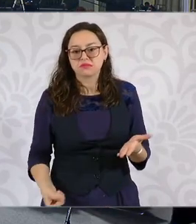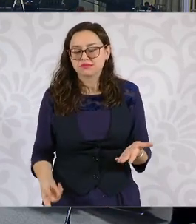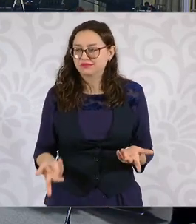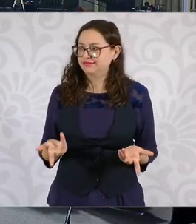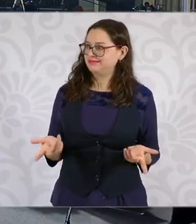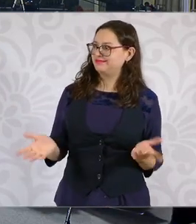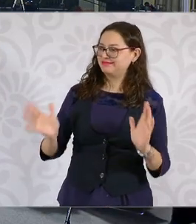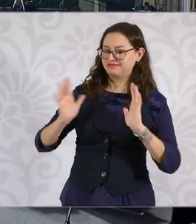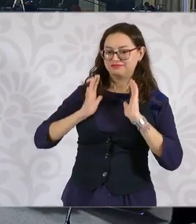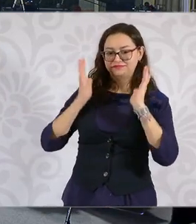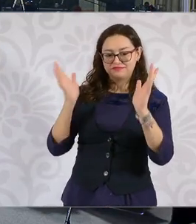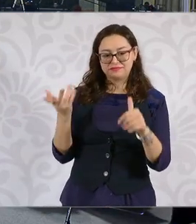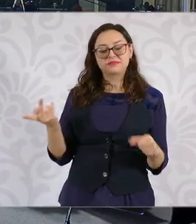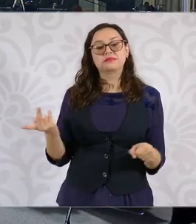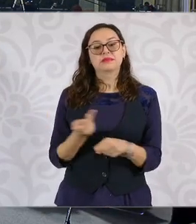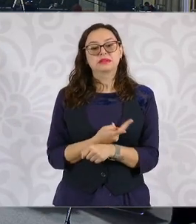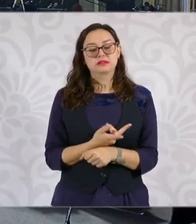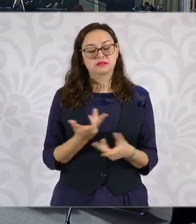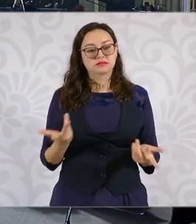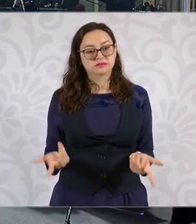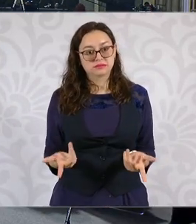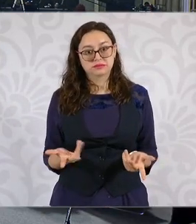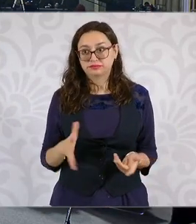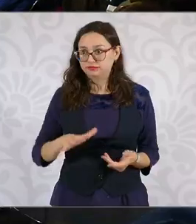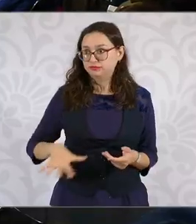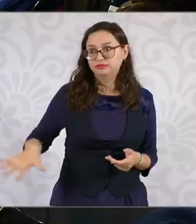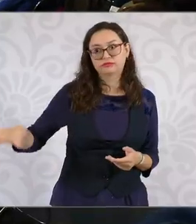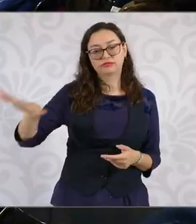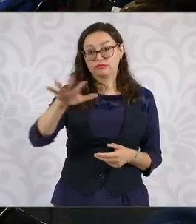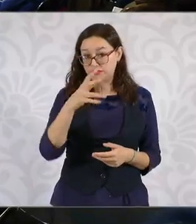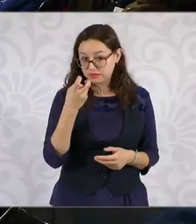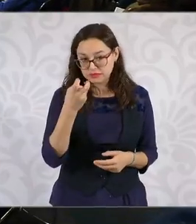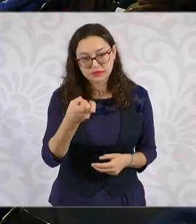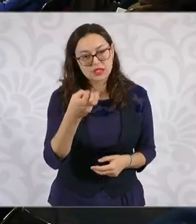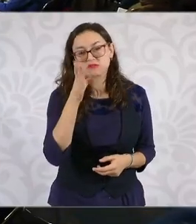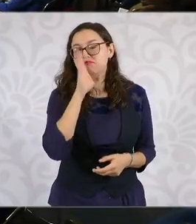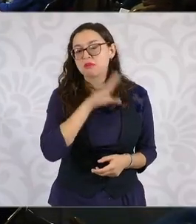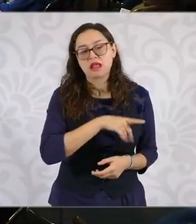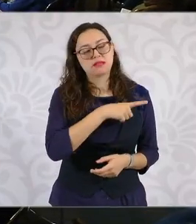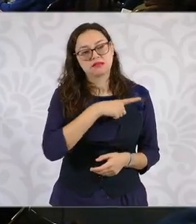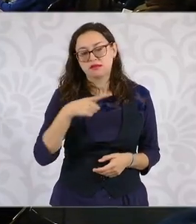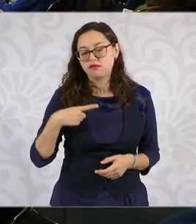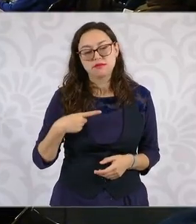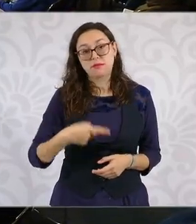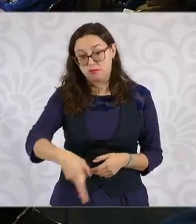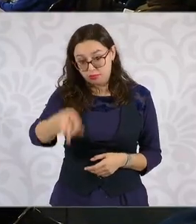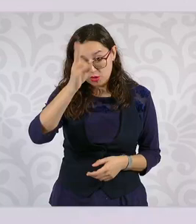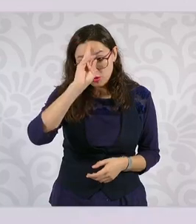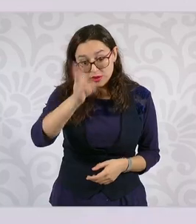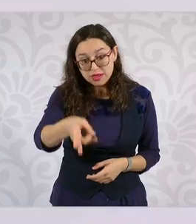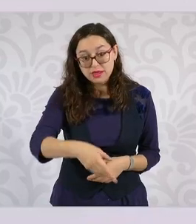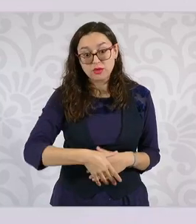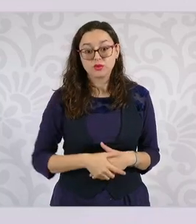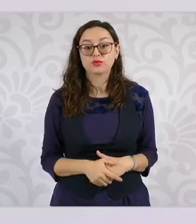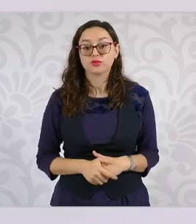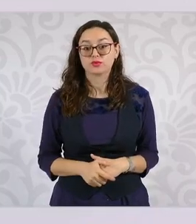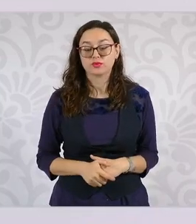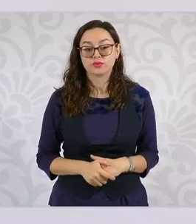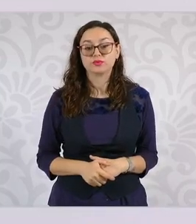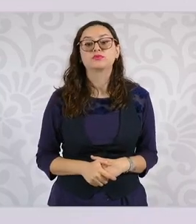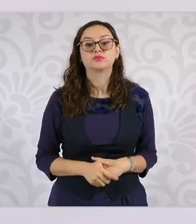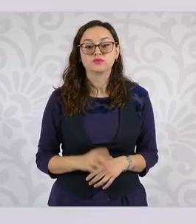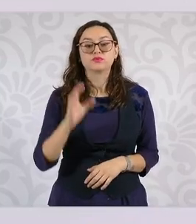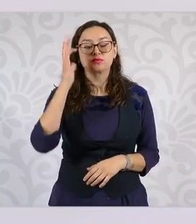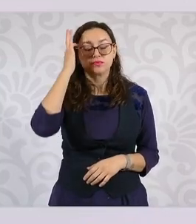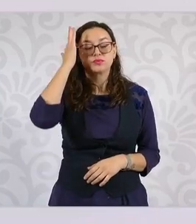desde el Congreso en dejar claro que por el bien del pueblo las puertas giratorias están prohibidas, presidenta? Sí, y ahora viene,